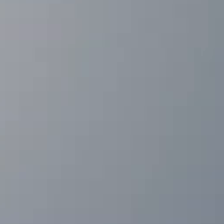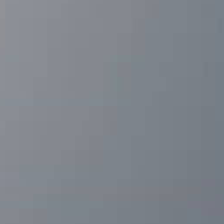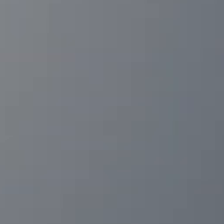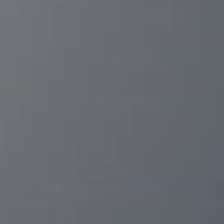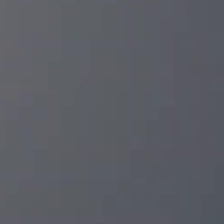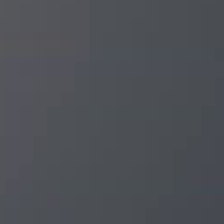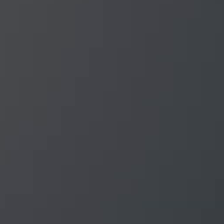la de la semana la semana